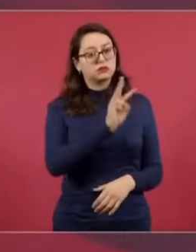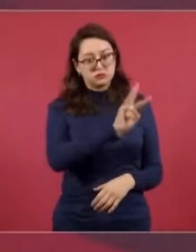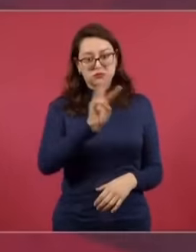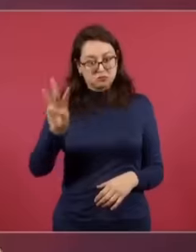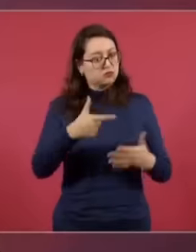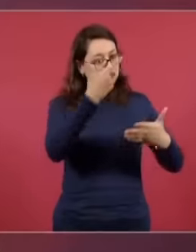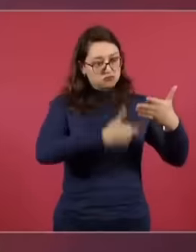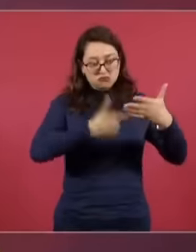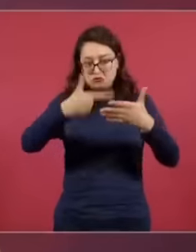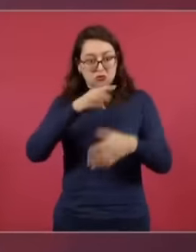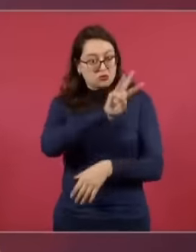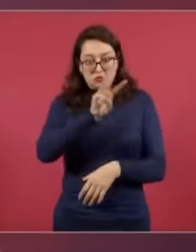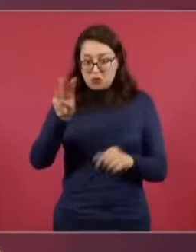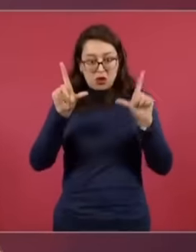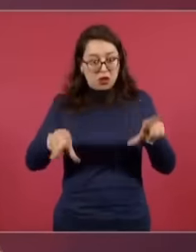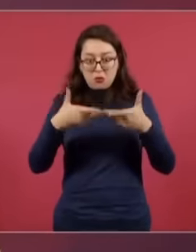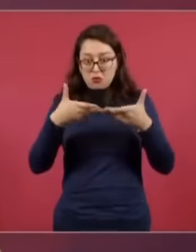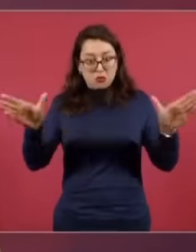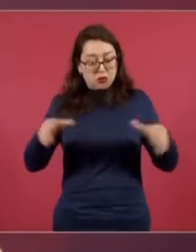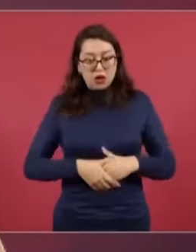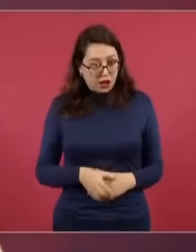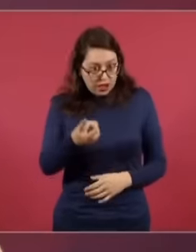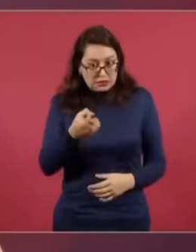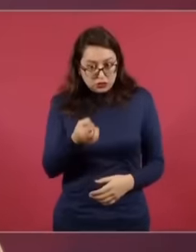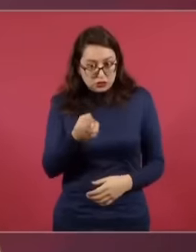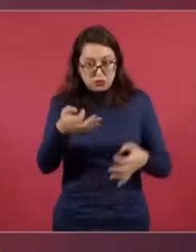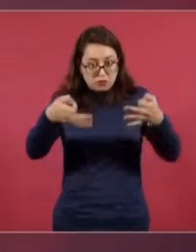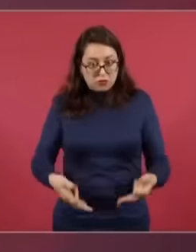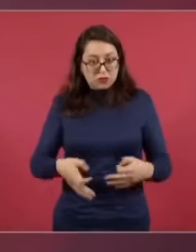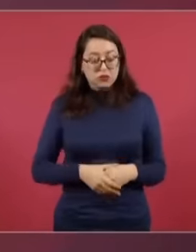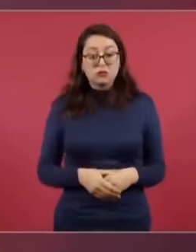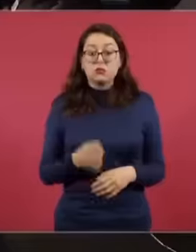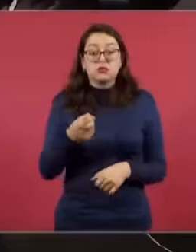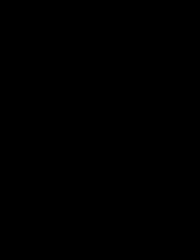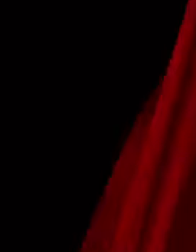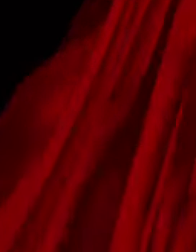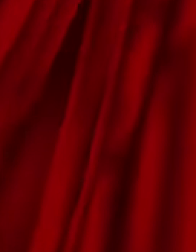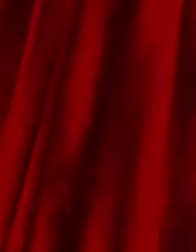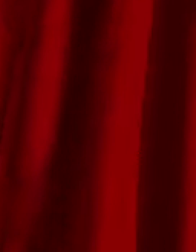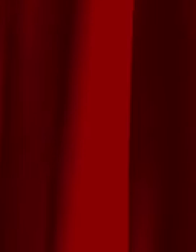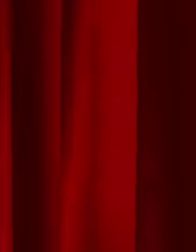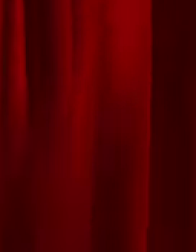pública y estamos trabajando en… es una página que va cambiando, es lo que le dije.